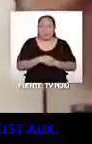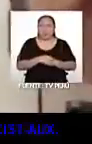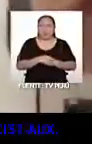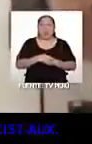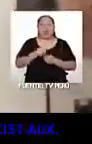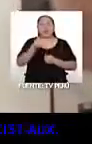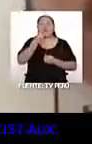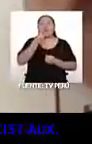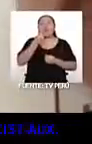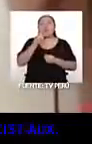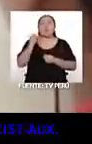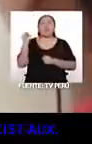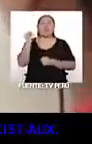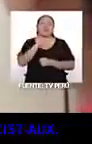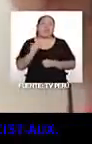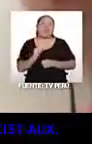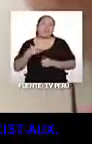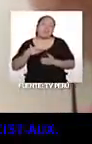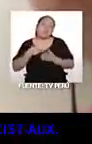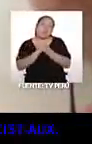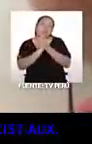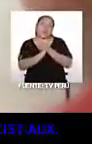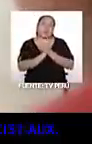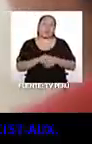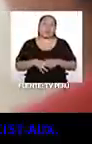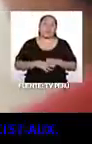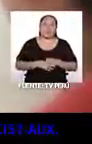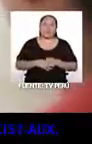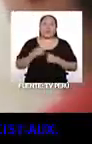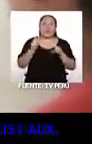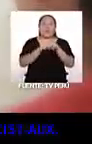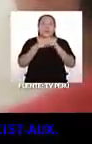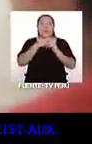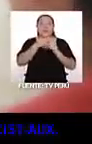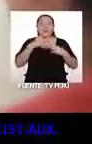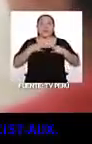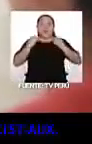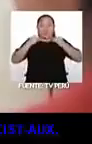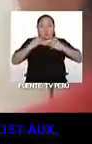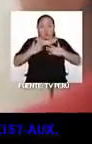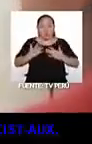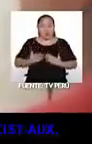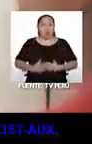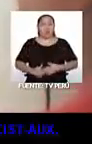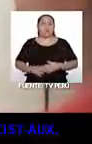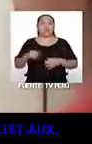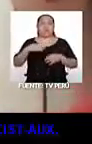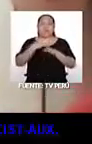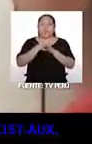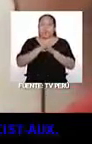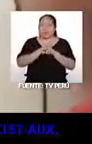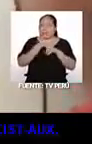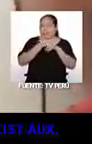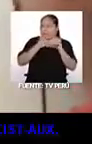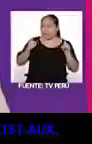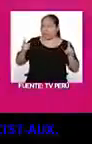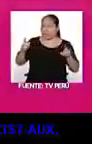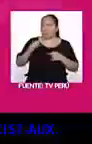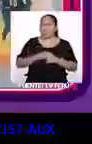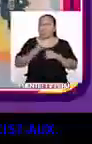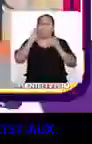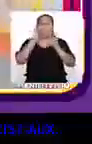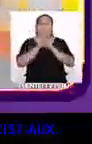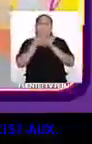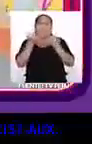almuerzos de los sábados, por ejemplo, con mis amigos. Y su vestimenta también, por ejemplo, su forma de vestir es bastante diferente, ¿no? Por ejemplo,